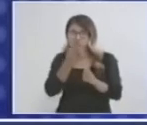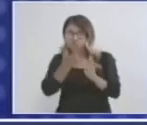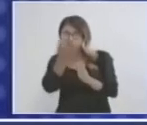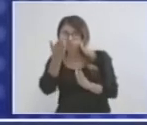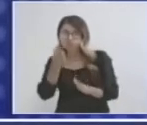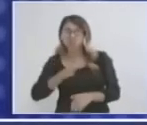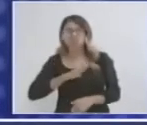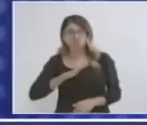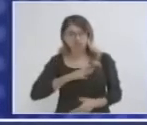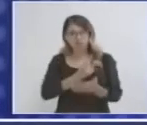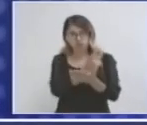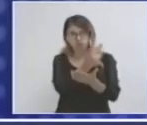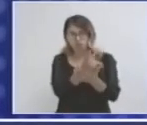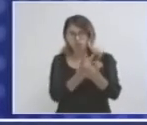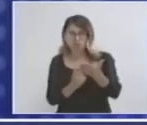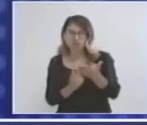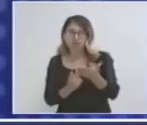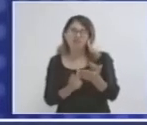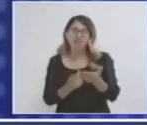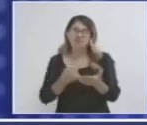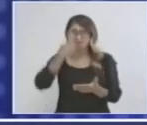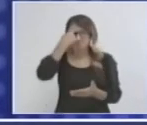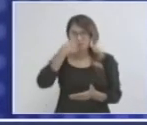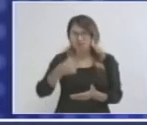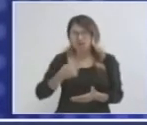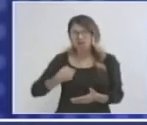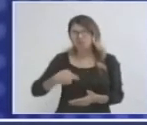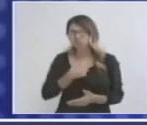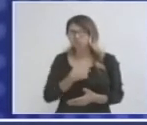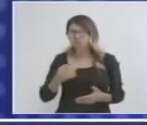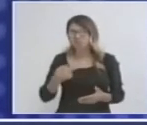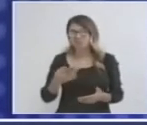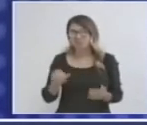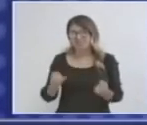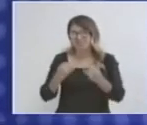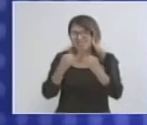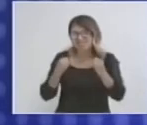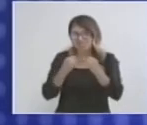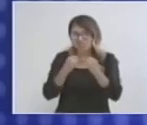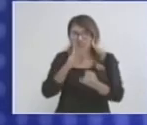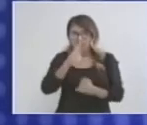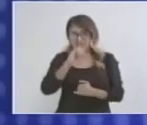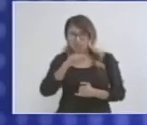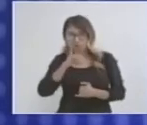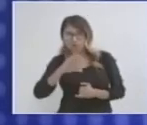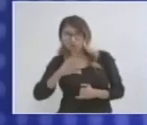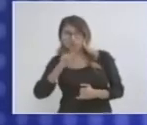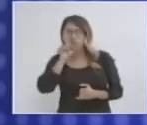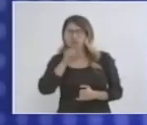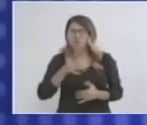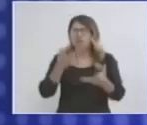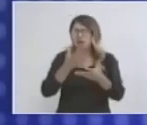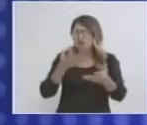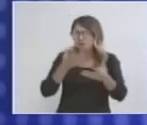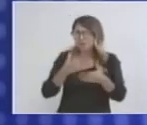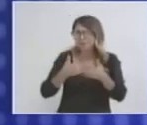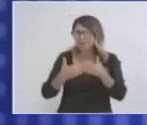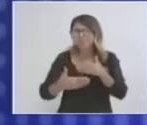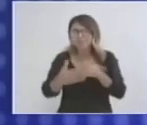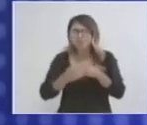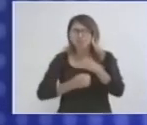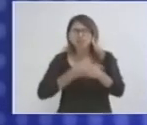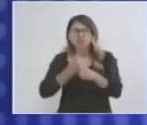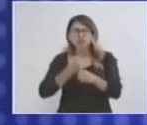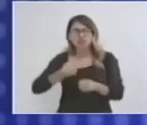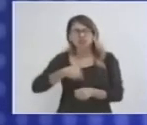un proyecto para seguir caminando lo que nuestra institución, la CEMIC, ha venido haciendo bien los últimos años y